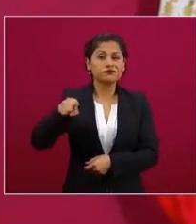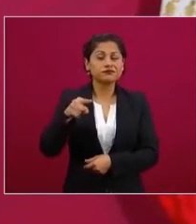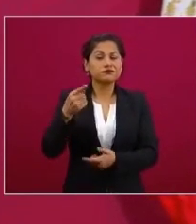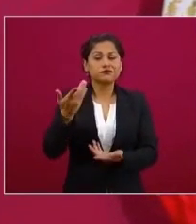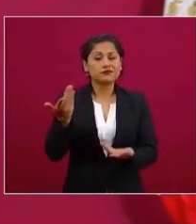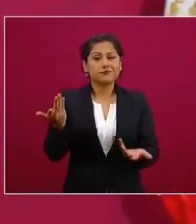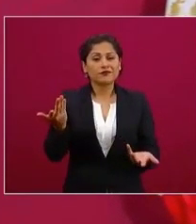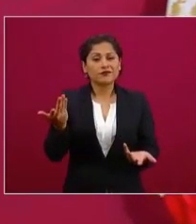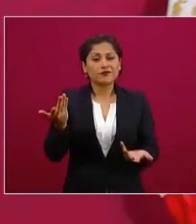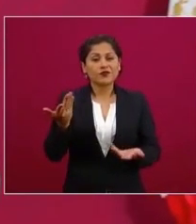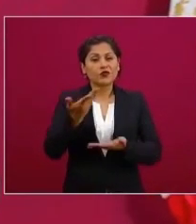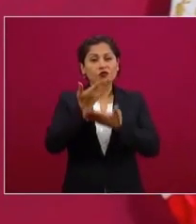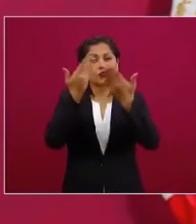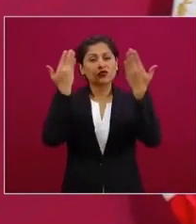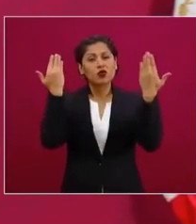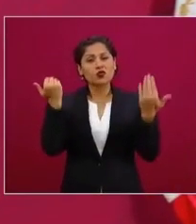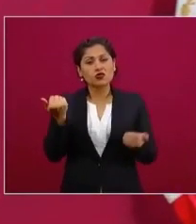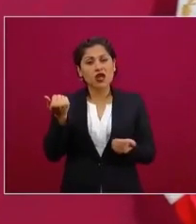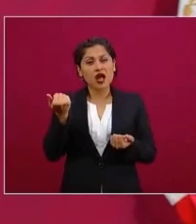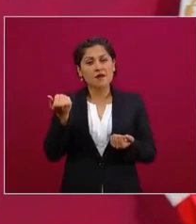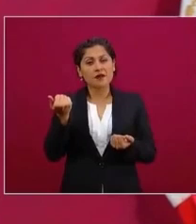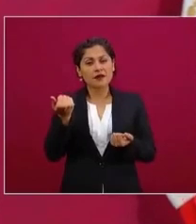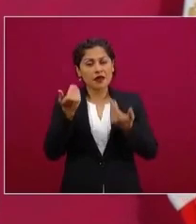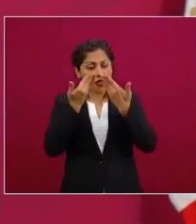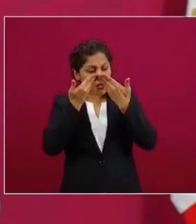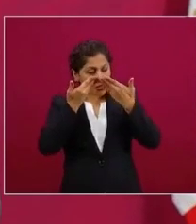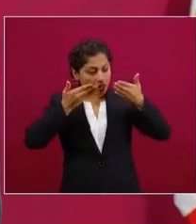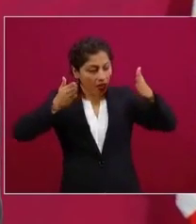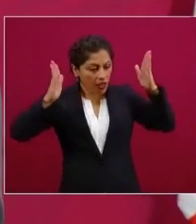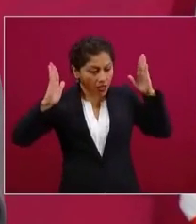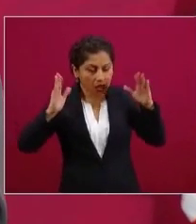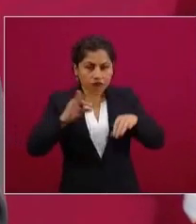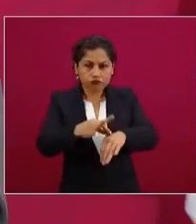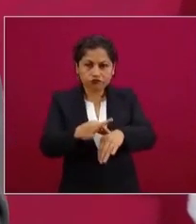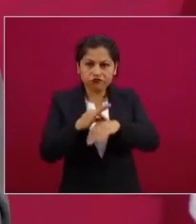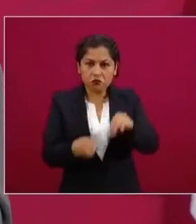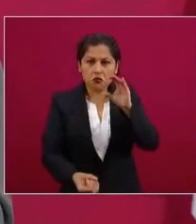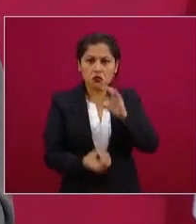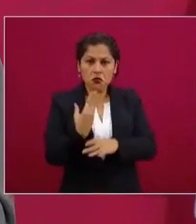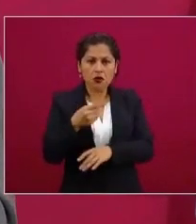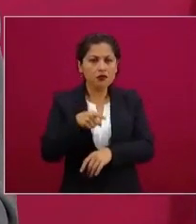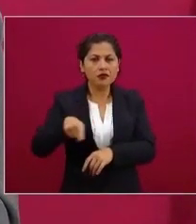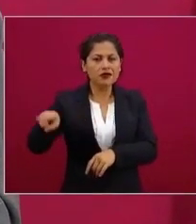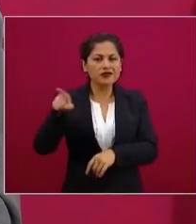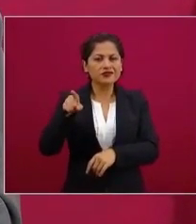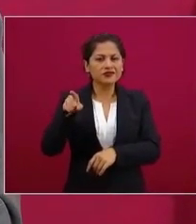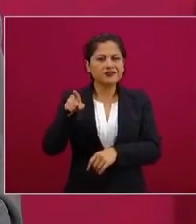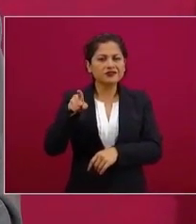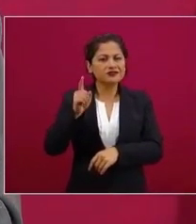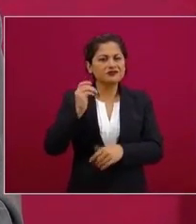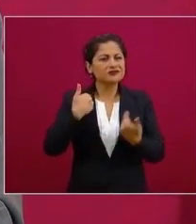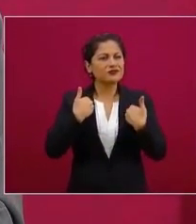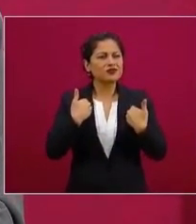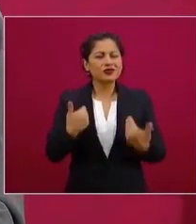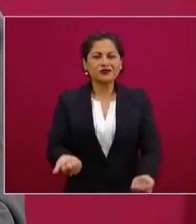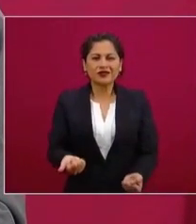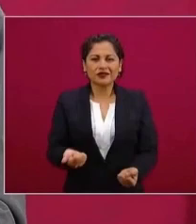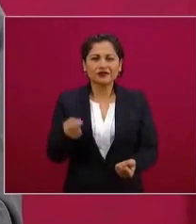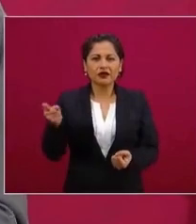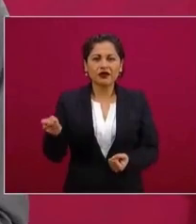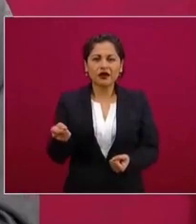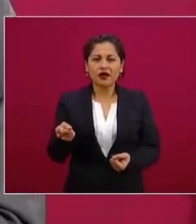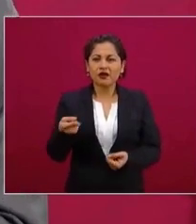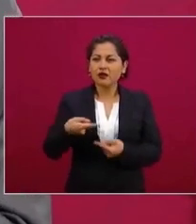que sería muy diferente entrar en un nivel con todo y lo criticable y con toda la estela